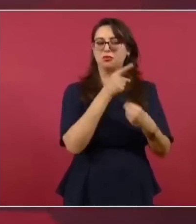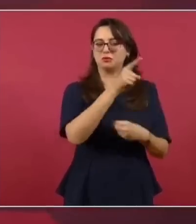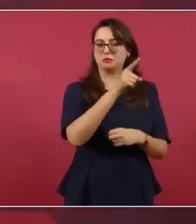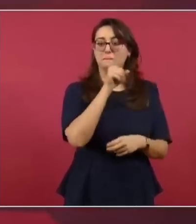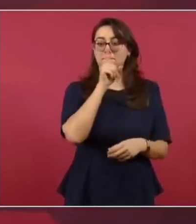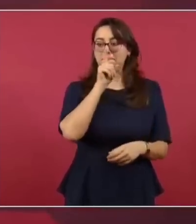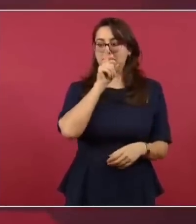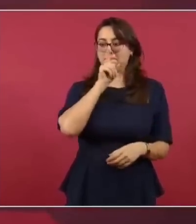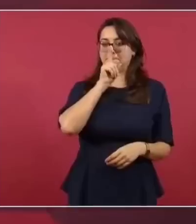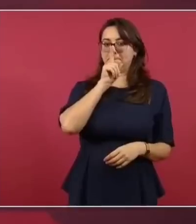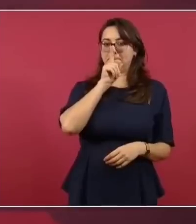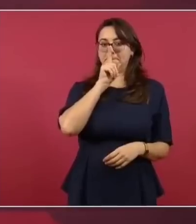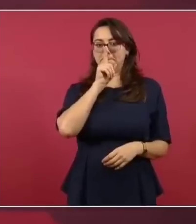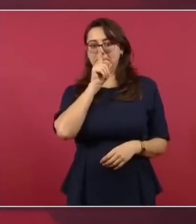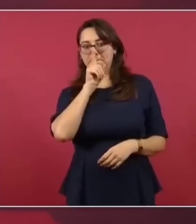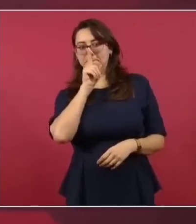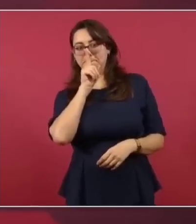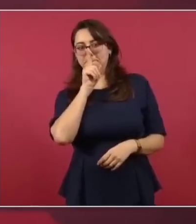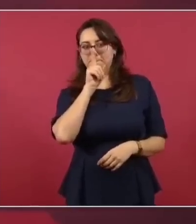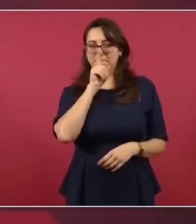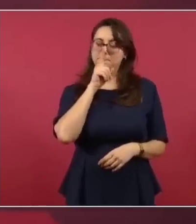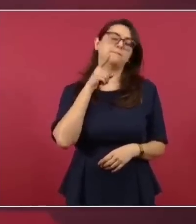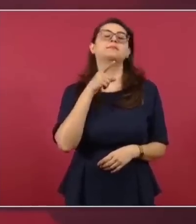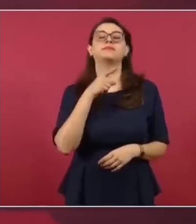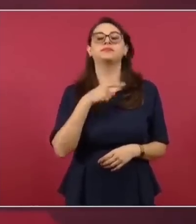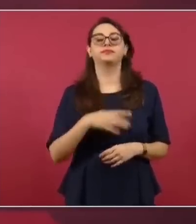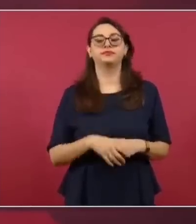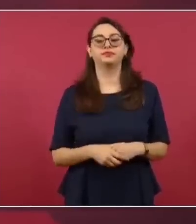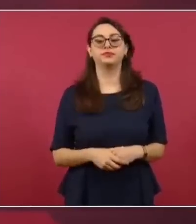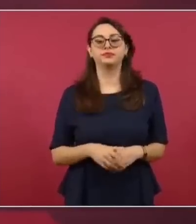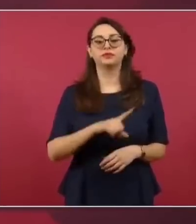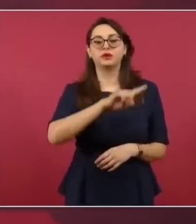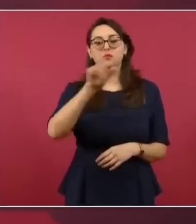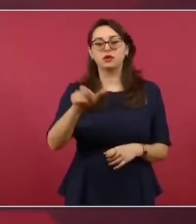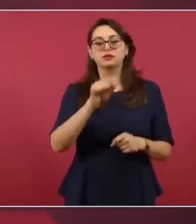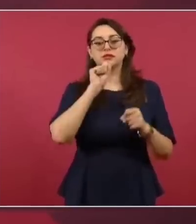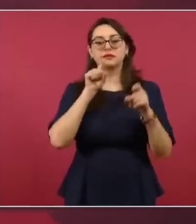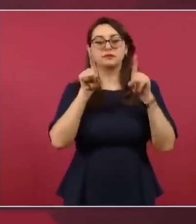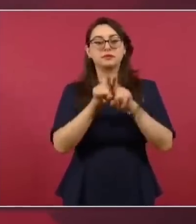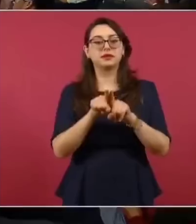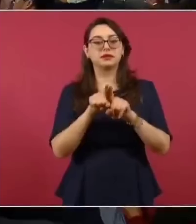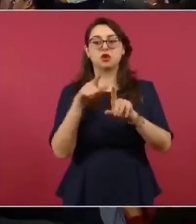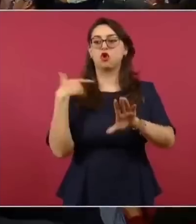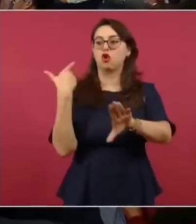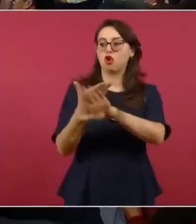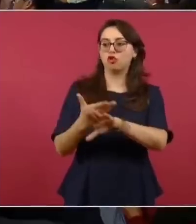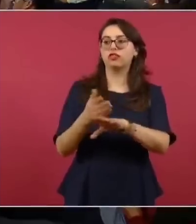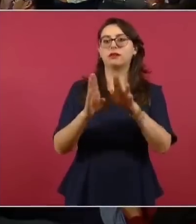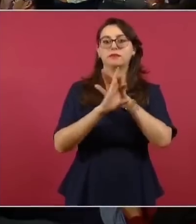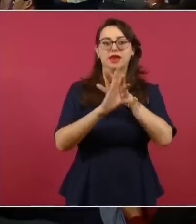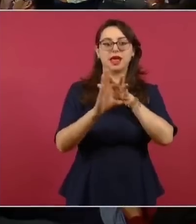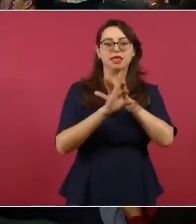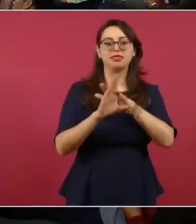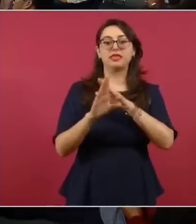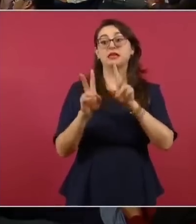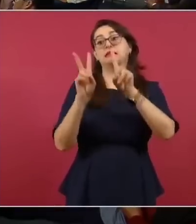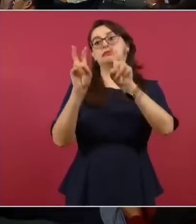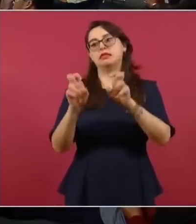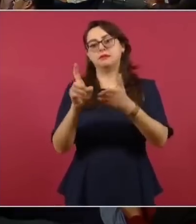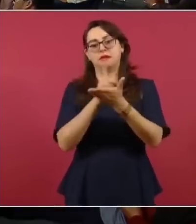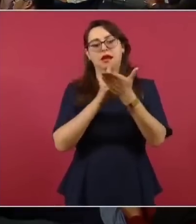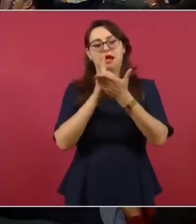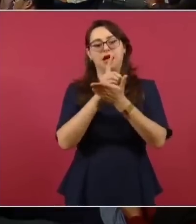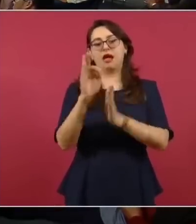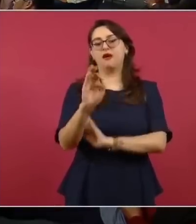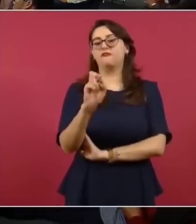Y luego sacó también lo mismo, lo del fentanilo, pensando